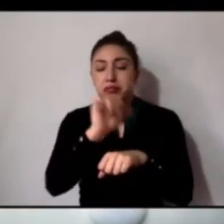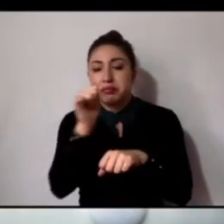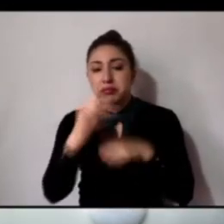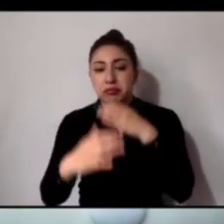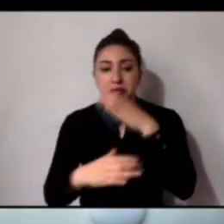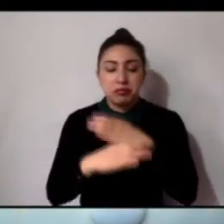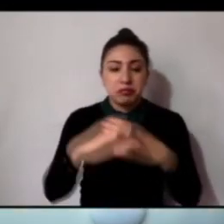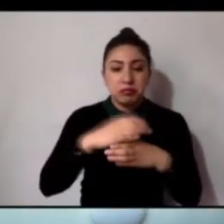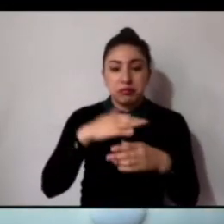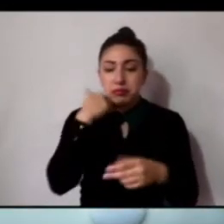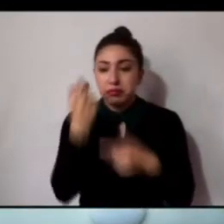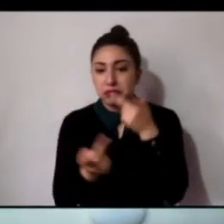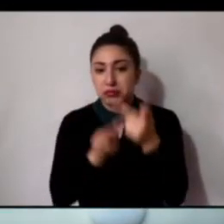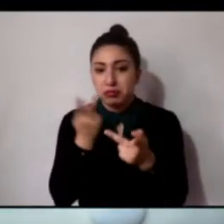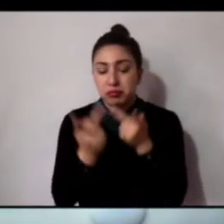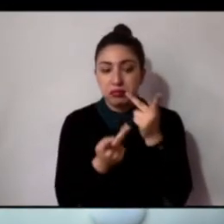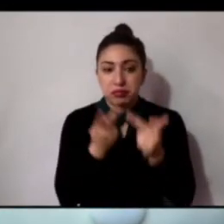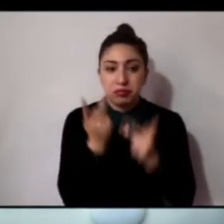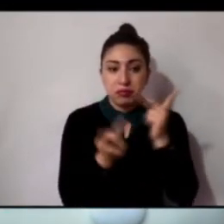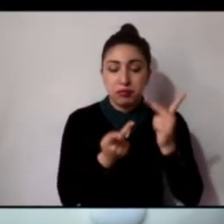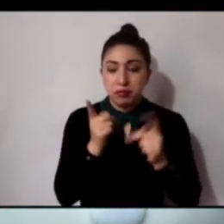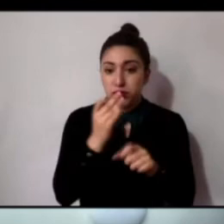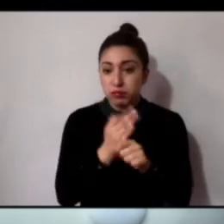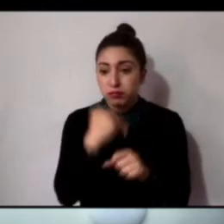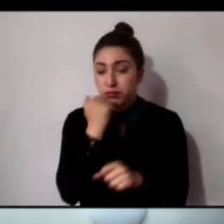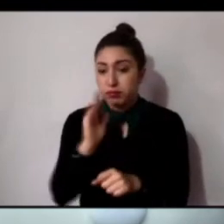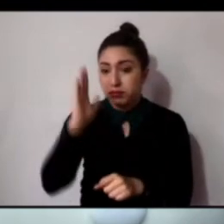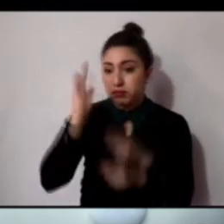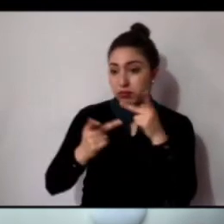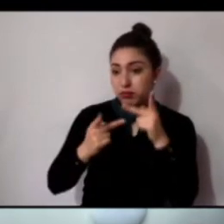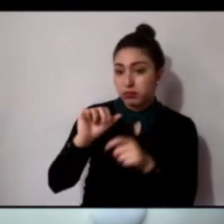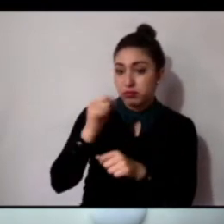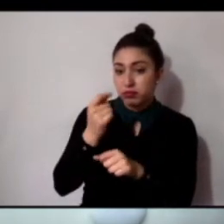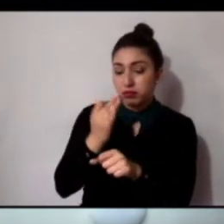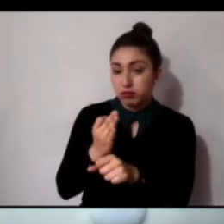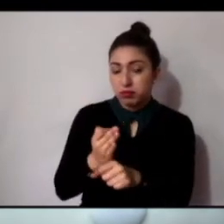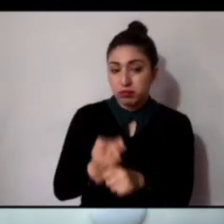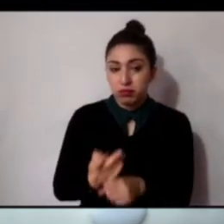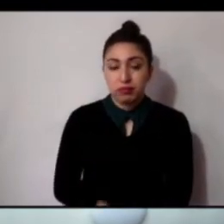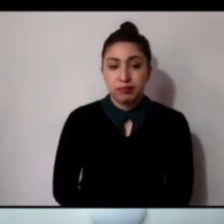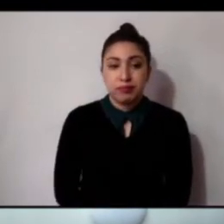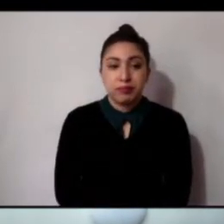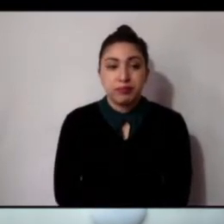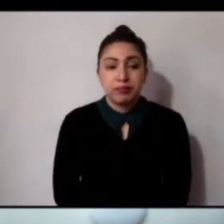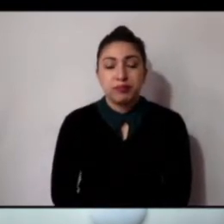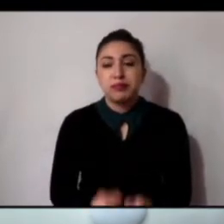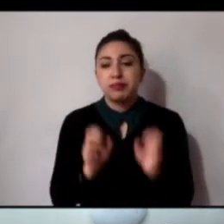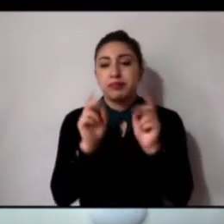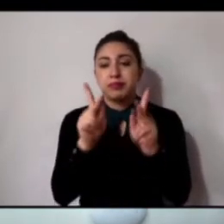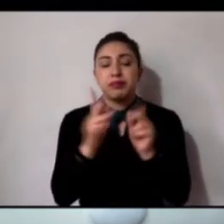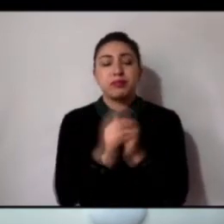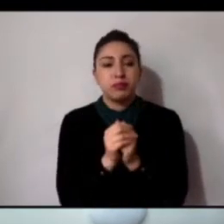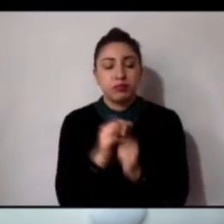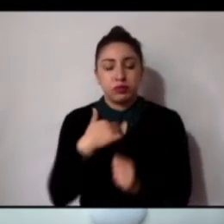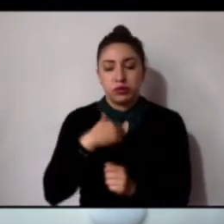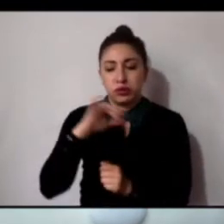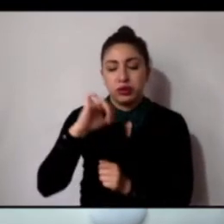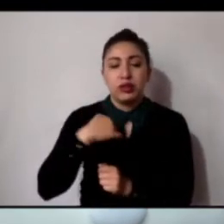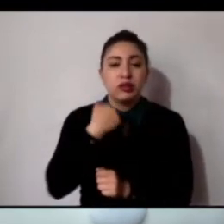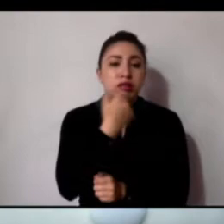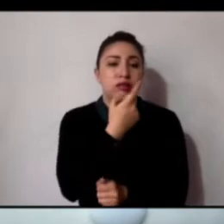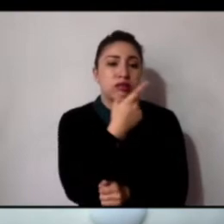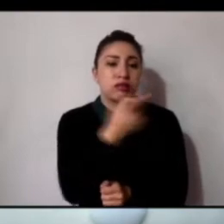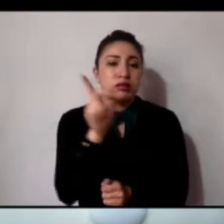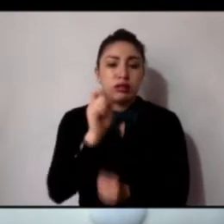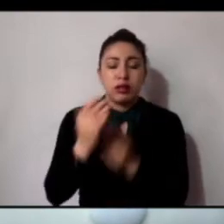¿Algún diputado o diputada desea hacer uso de la palabra? Bueno, únicamente para comentarles que en estos